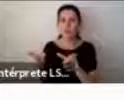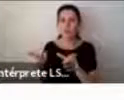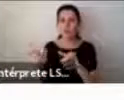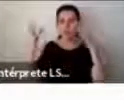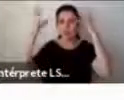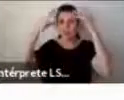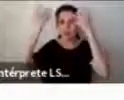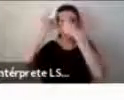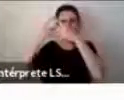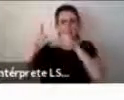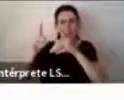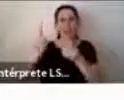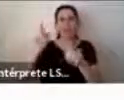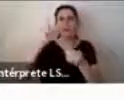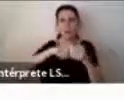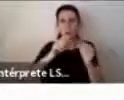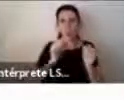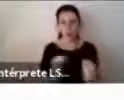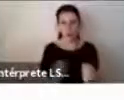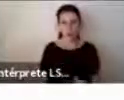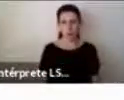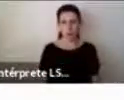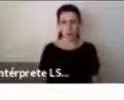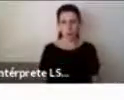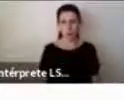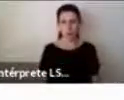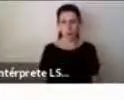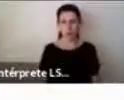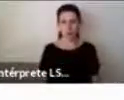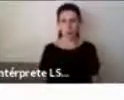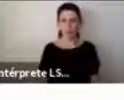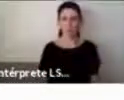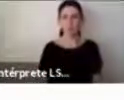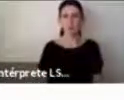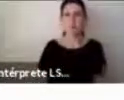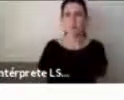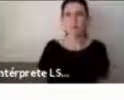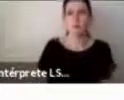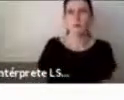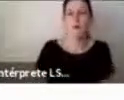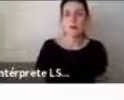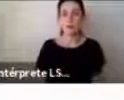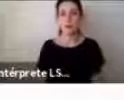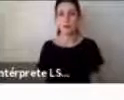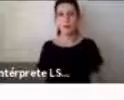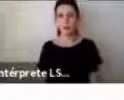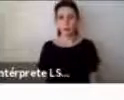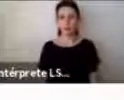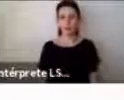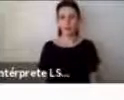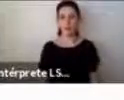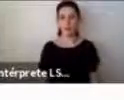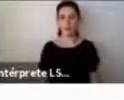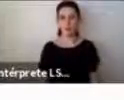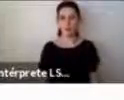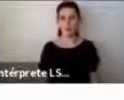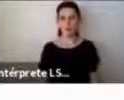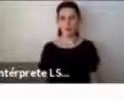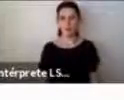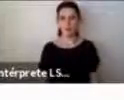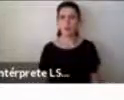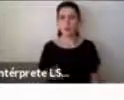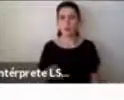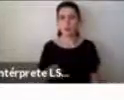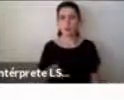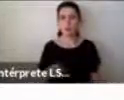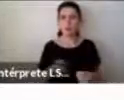Por otro lado, tenemos entonces este aumento de la importancia sobre ciertas características que